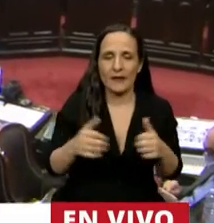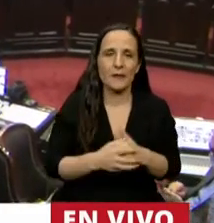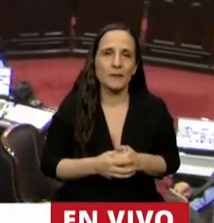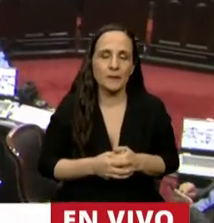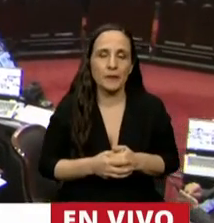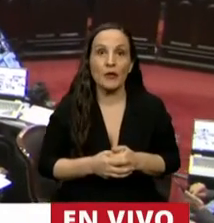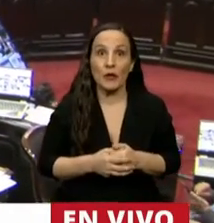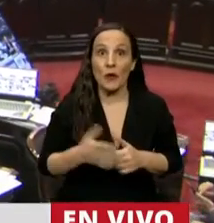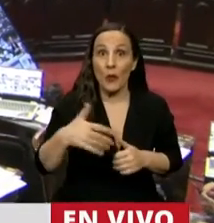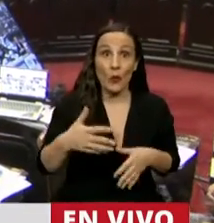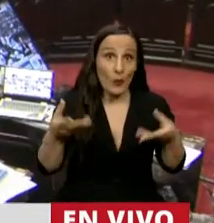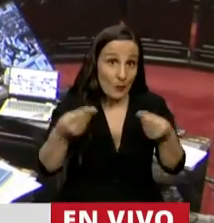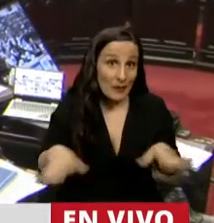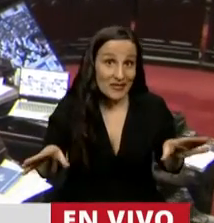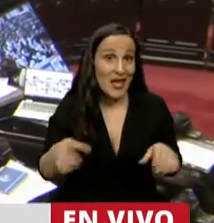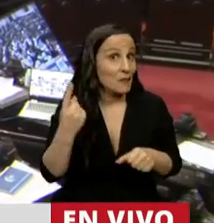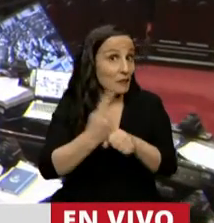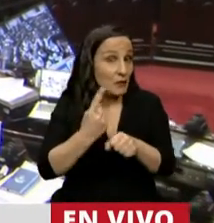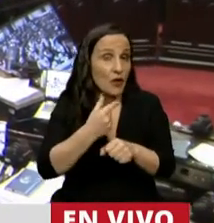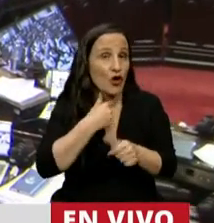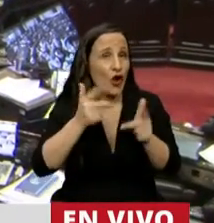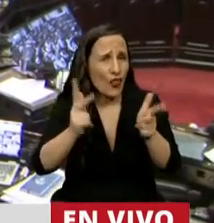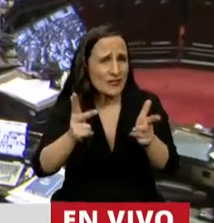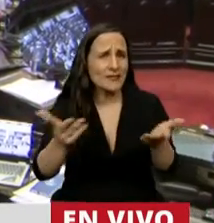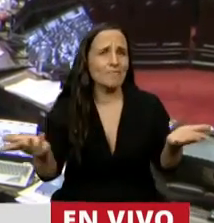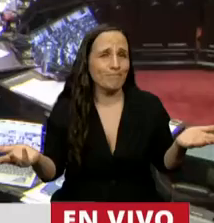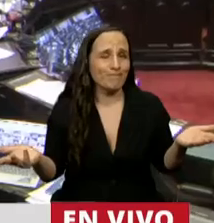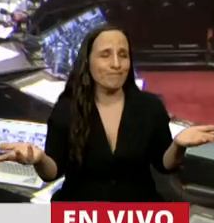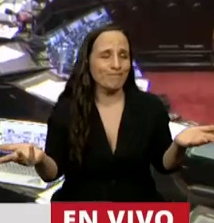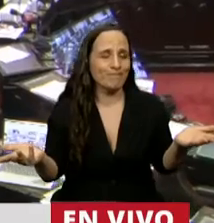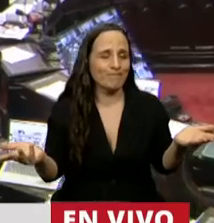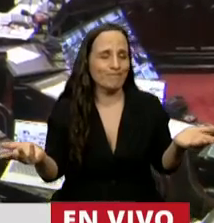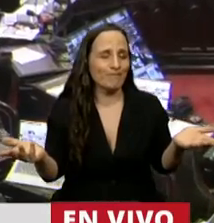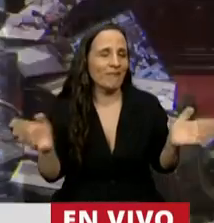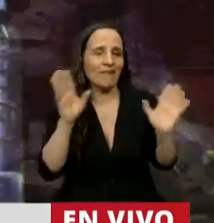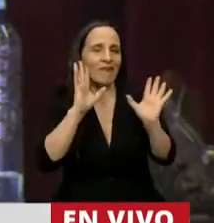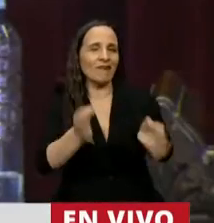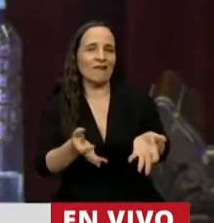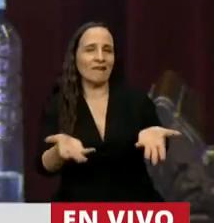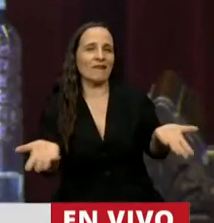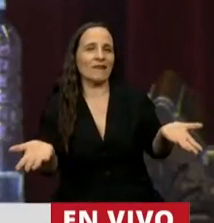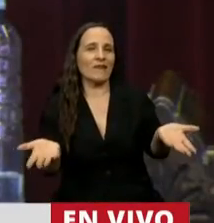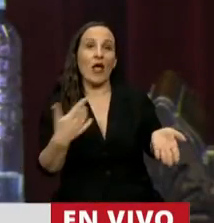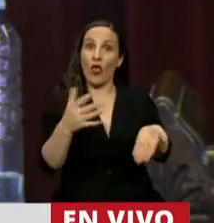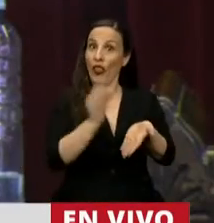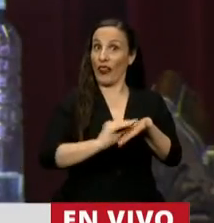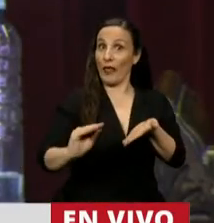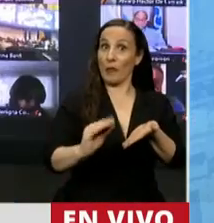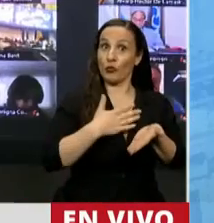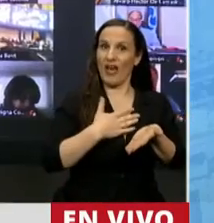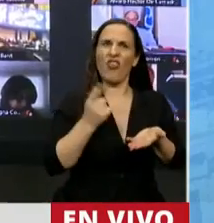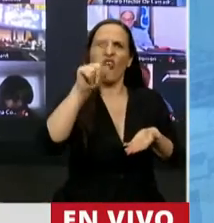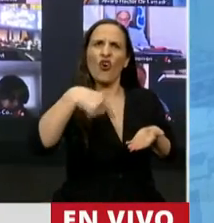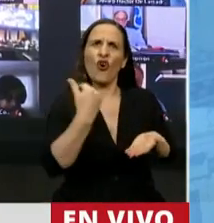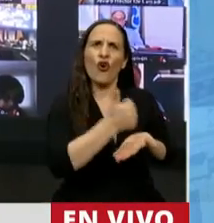Antes de empezar le quería decir que quedó claro que si uno es diputado requiere que primero lo